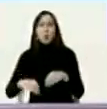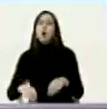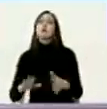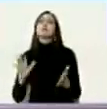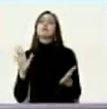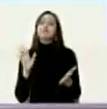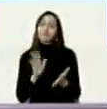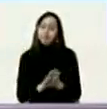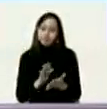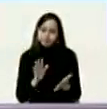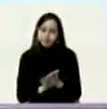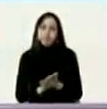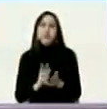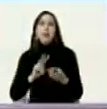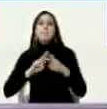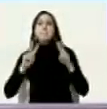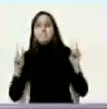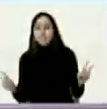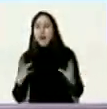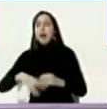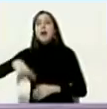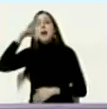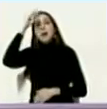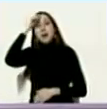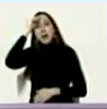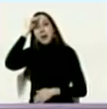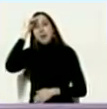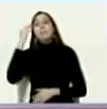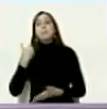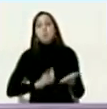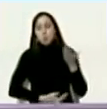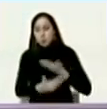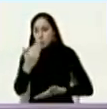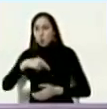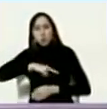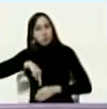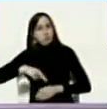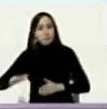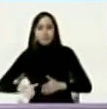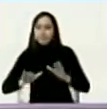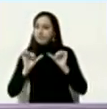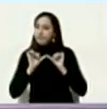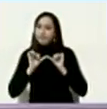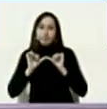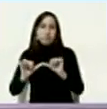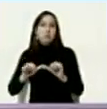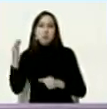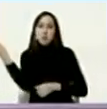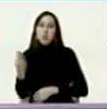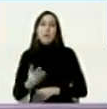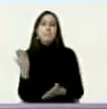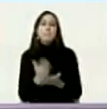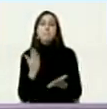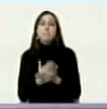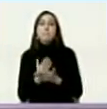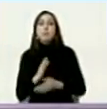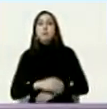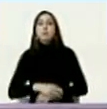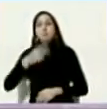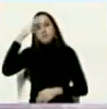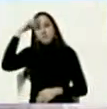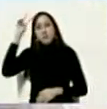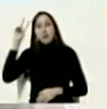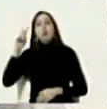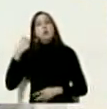del entendimiento y la reconciliación y por ese camino nos vamos a mantener ahora en México y después